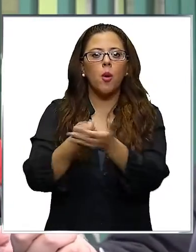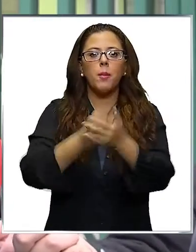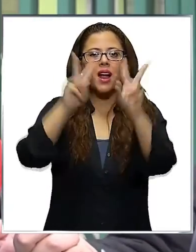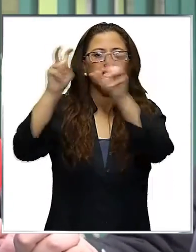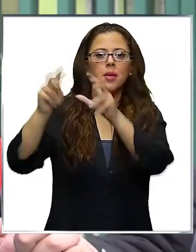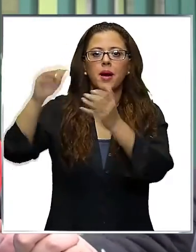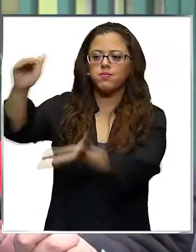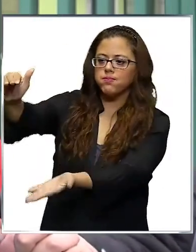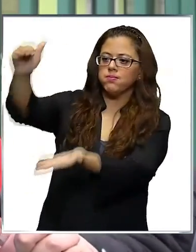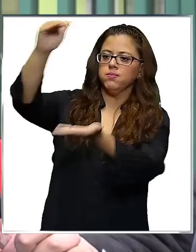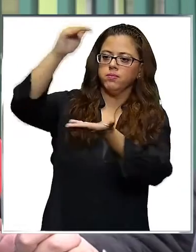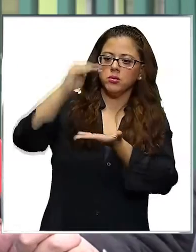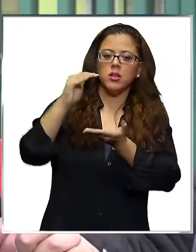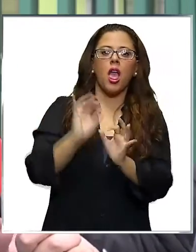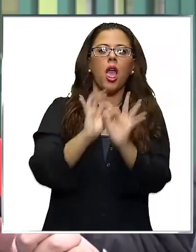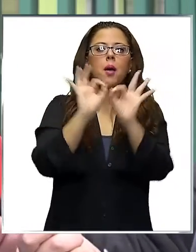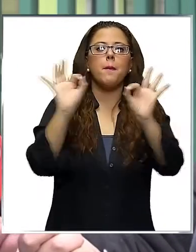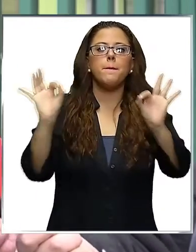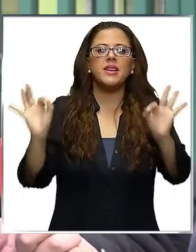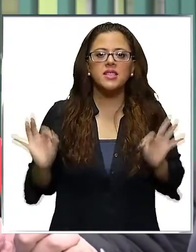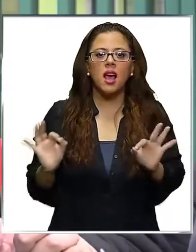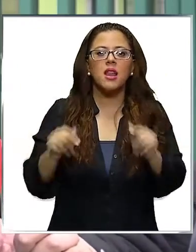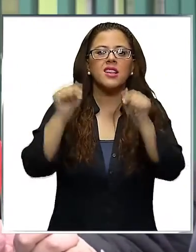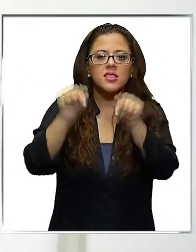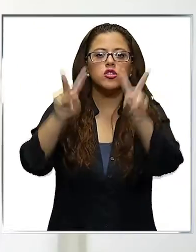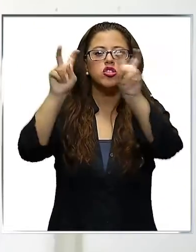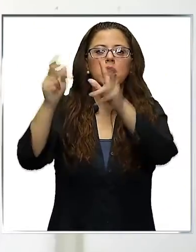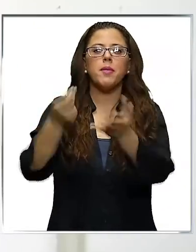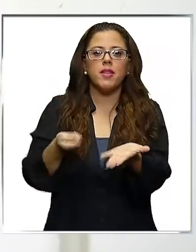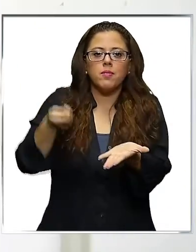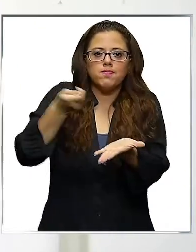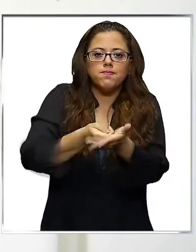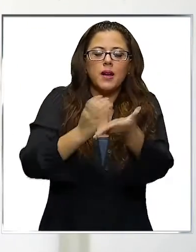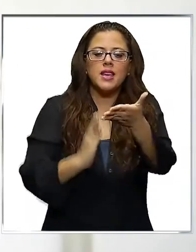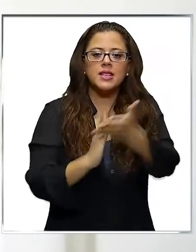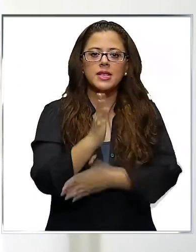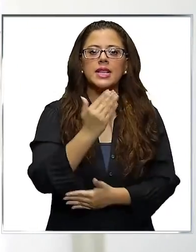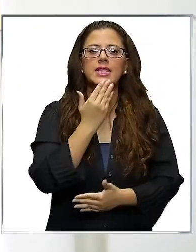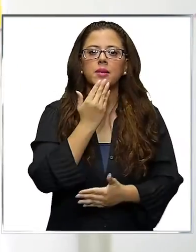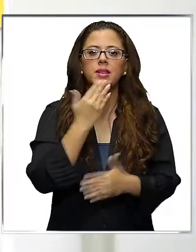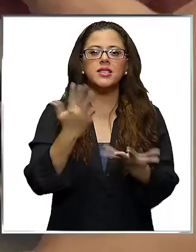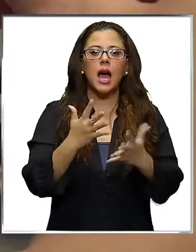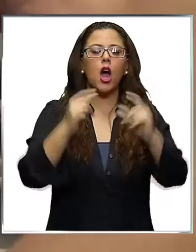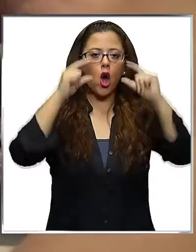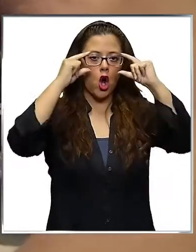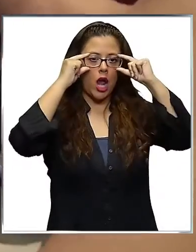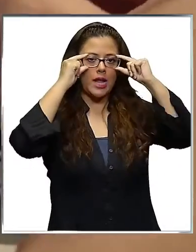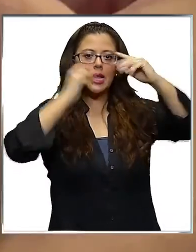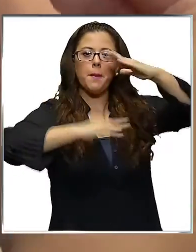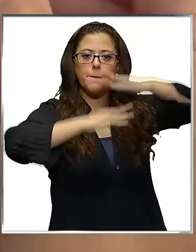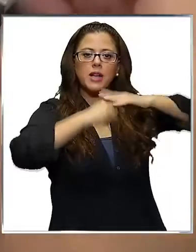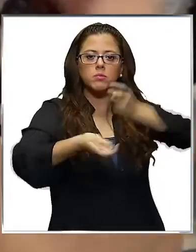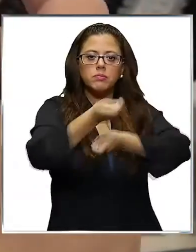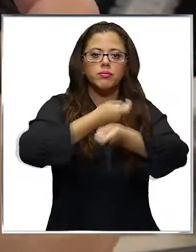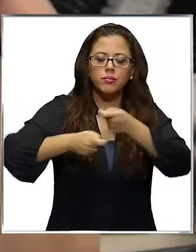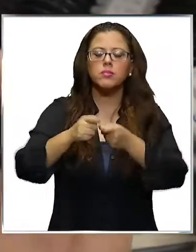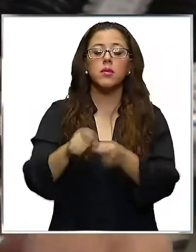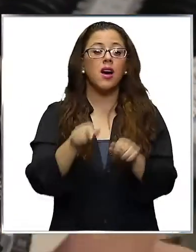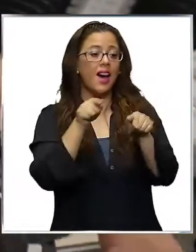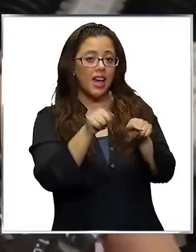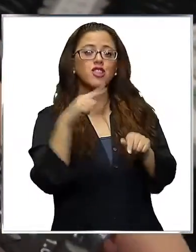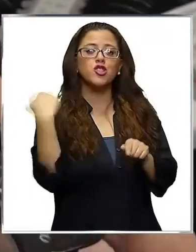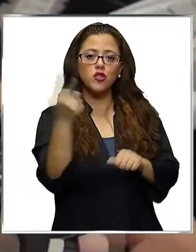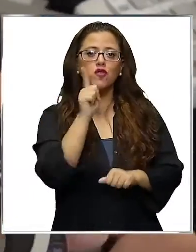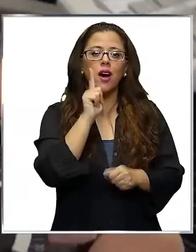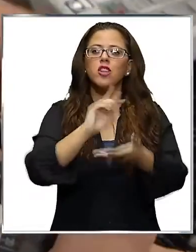unas máquinas especiales, que son importadas, que van a estar aquí por muchos años. Es la inversión inicial, finalmente también con un stock de lentes. Vamos